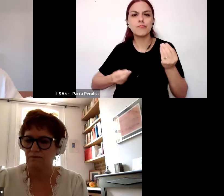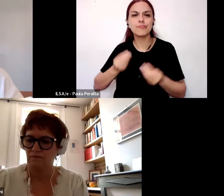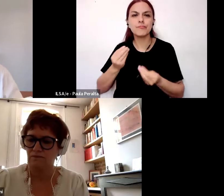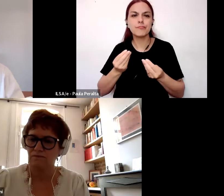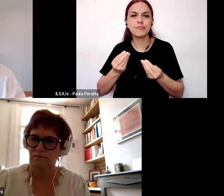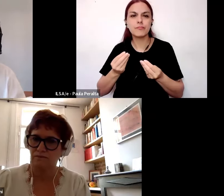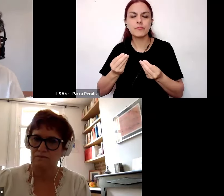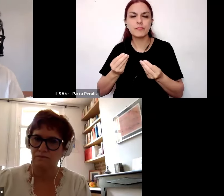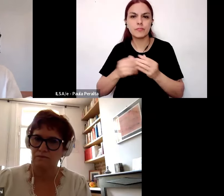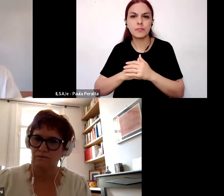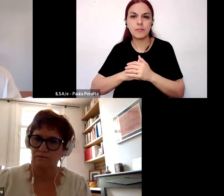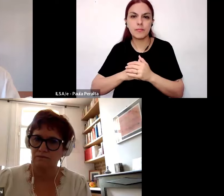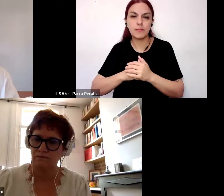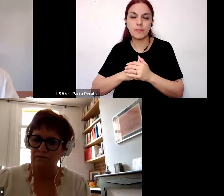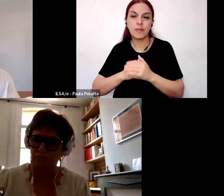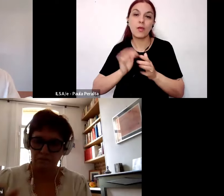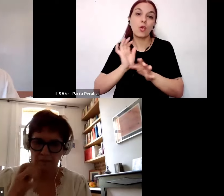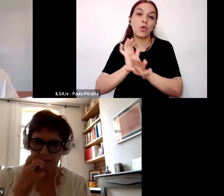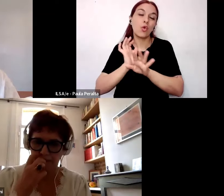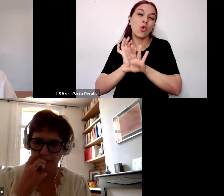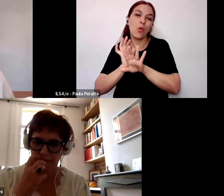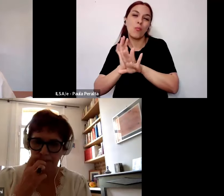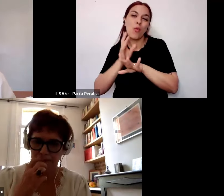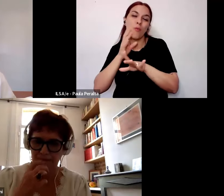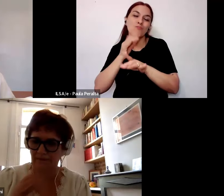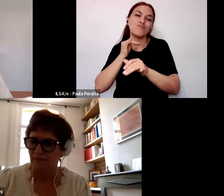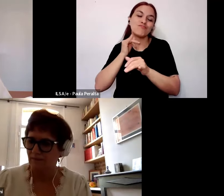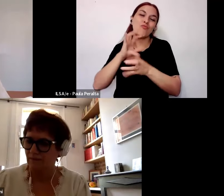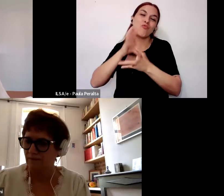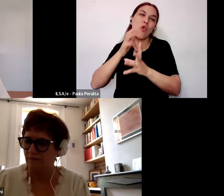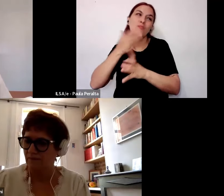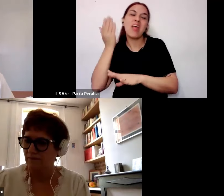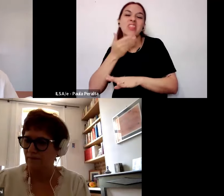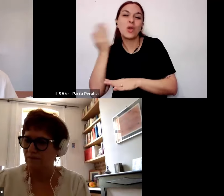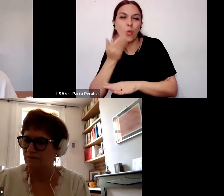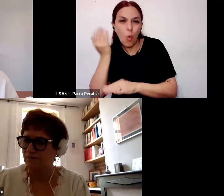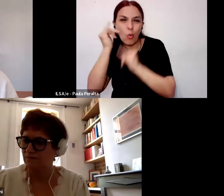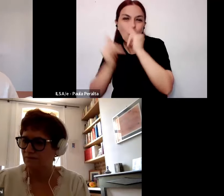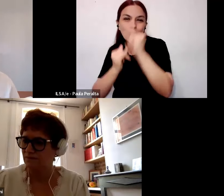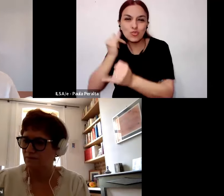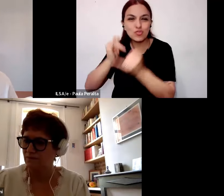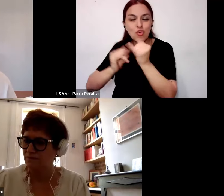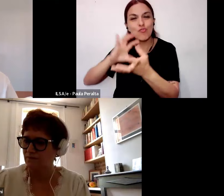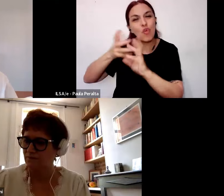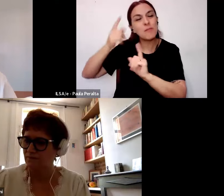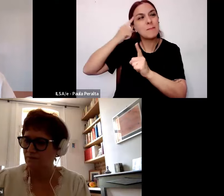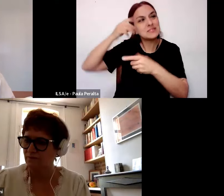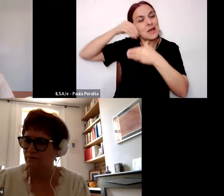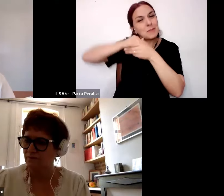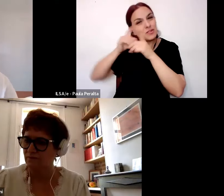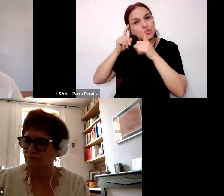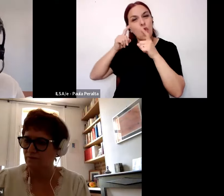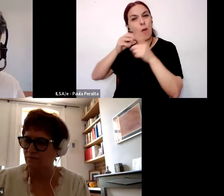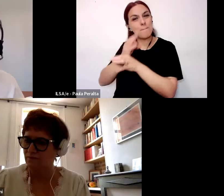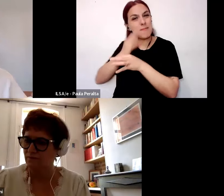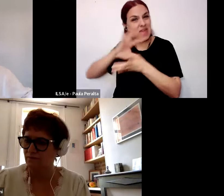en cierta manera colonizan el discurso y las formas de pensamiento pedagógico de